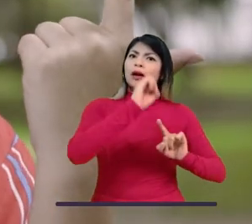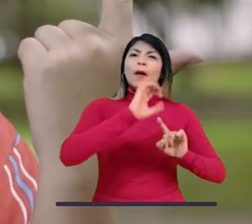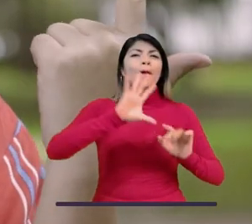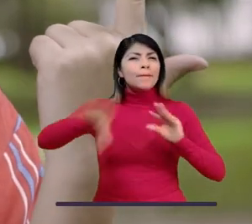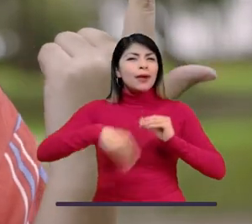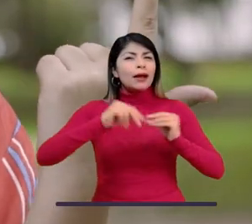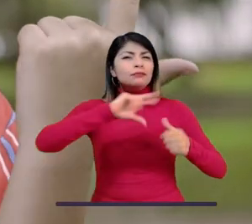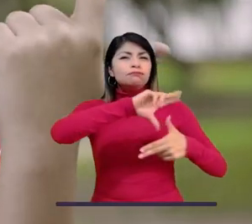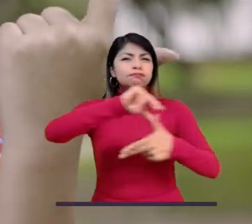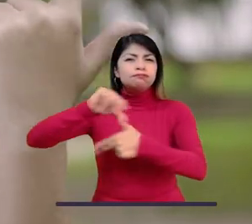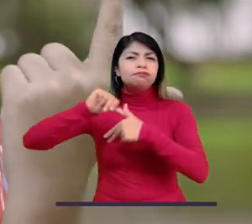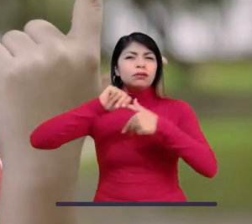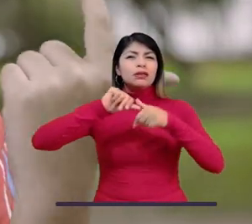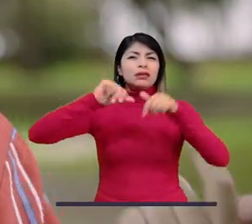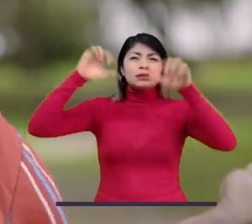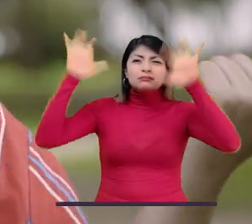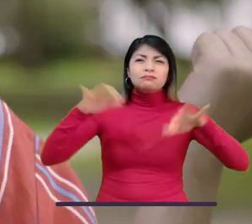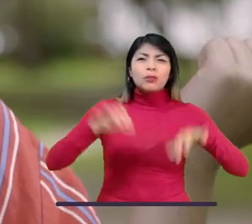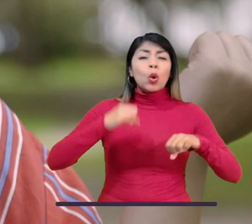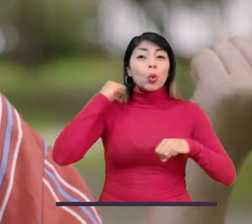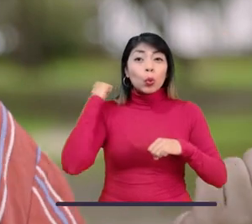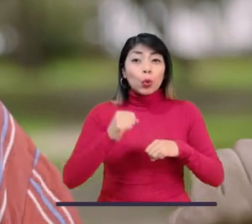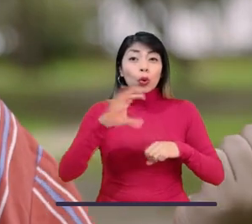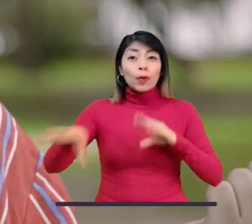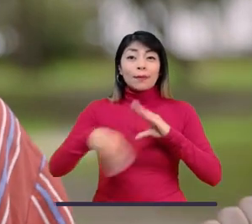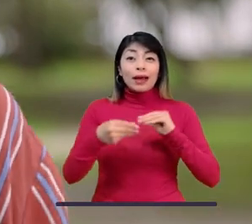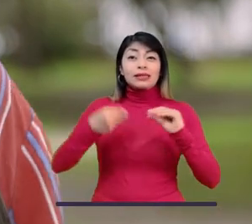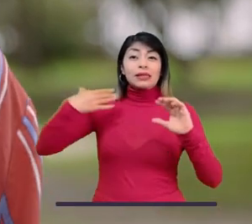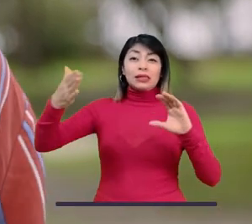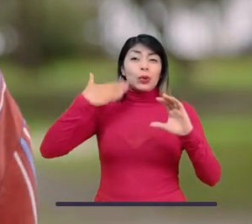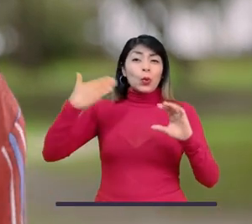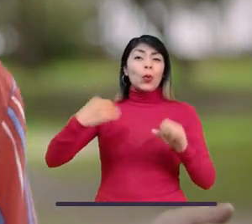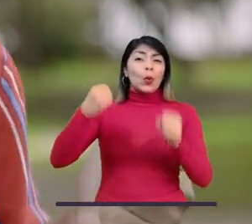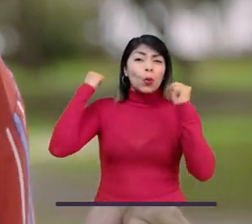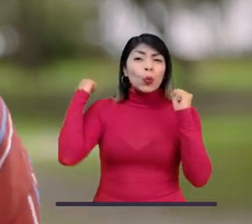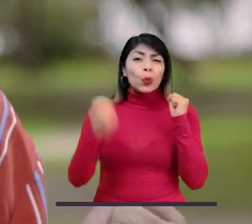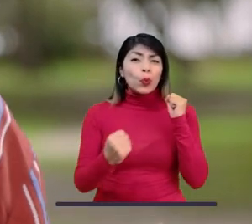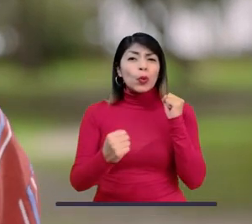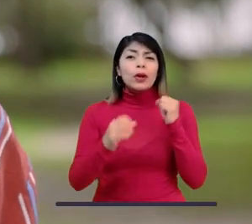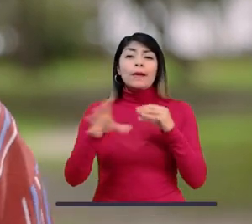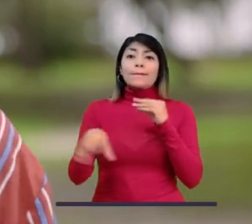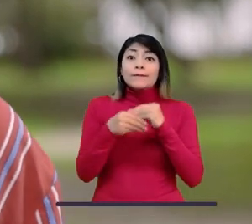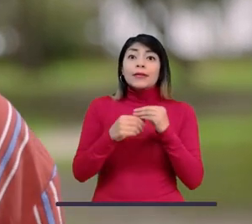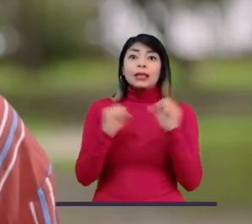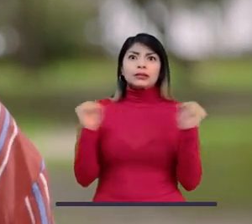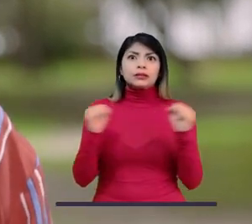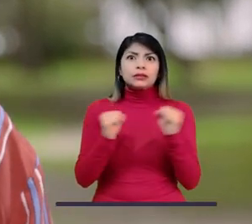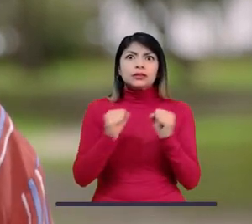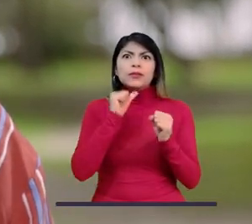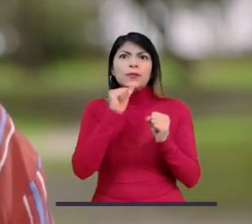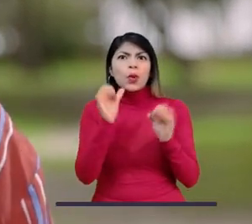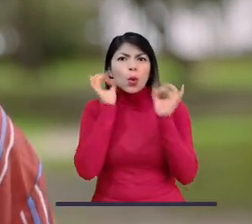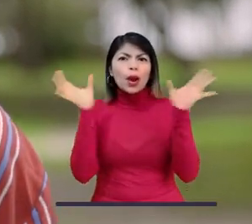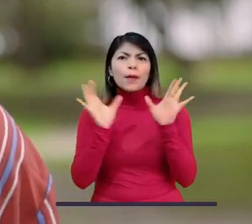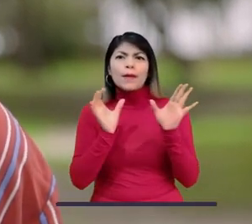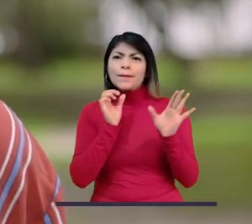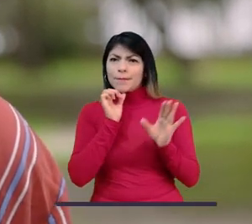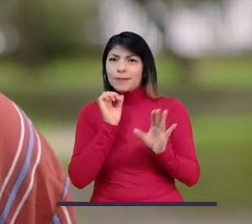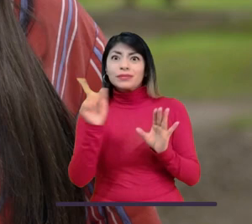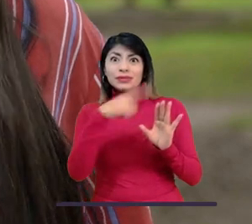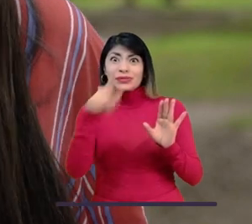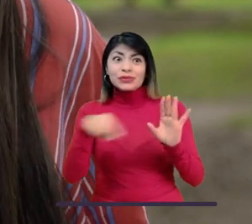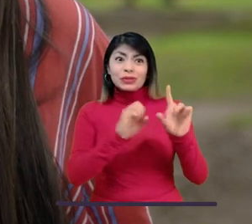y las tormentas cada vez son más fuertes que cuando estamos en época de calor, hace realmente demasiado calor y cuando tendría que hacer frío, nos